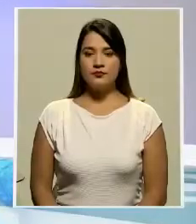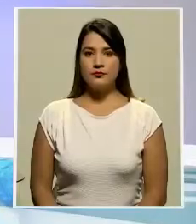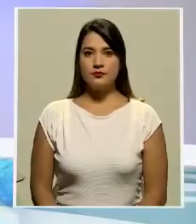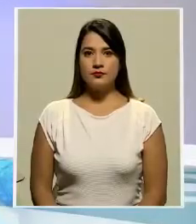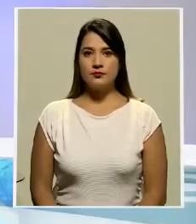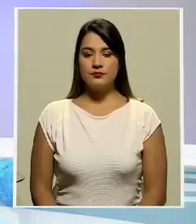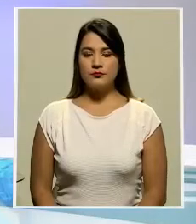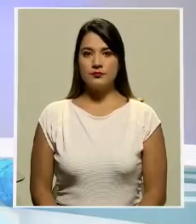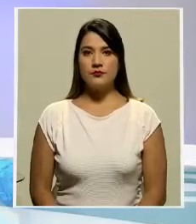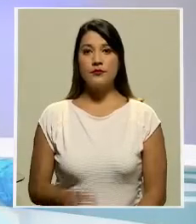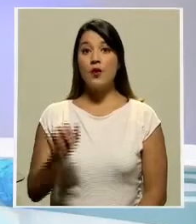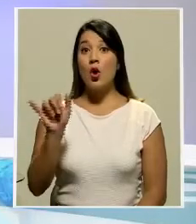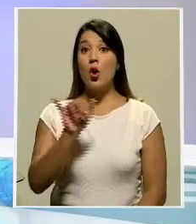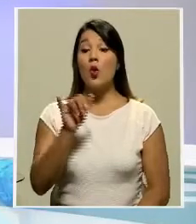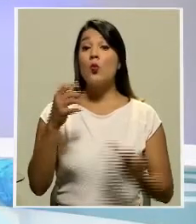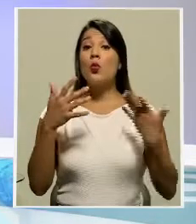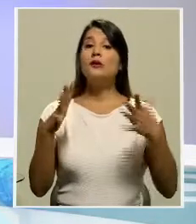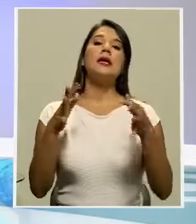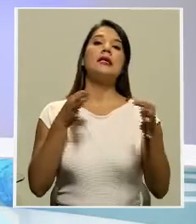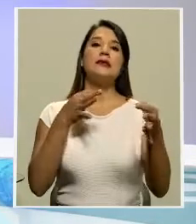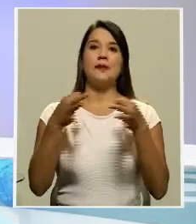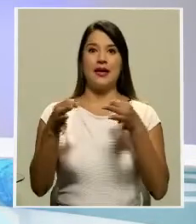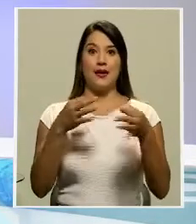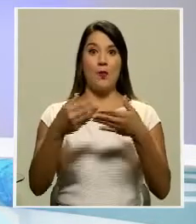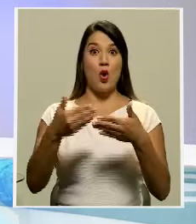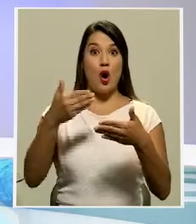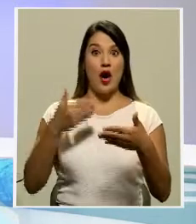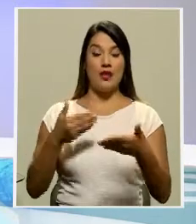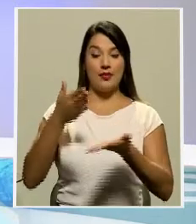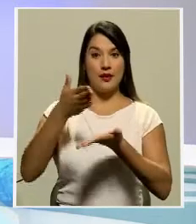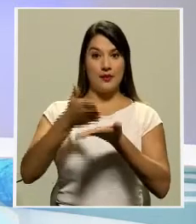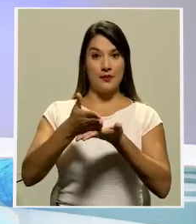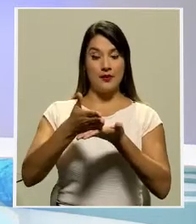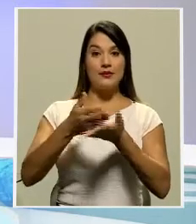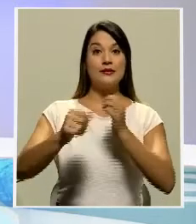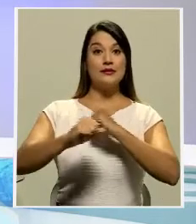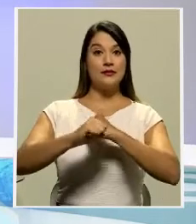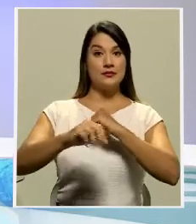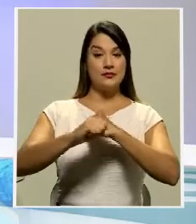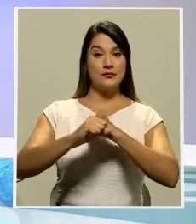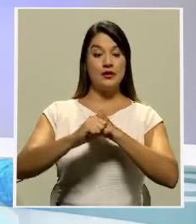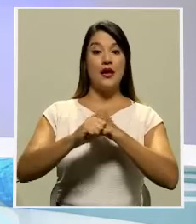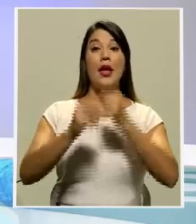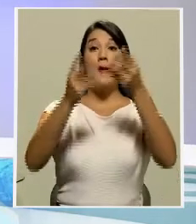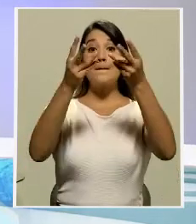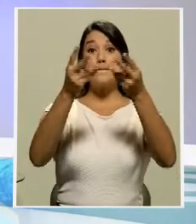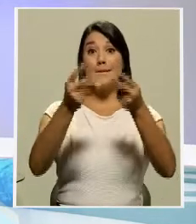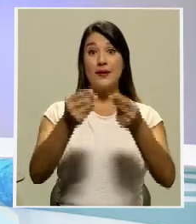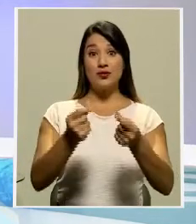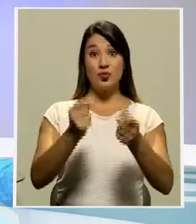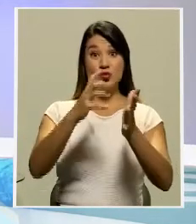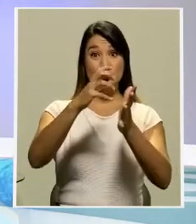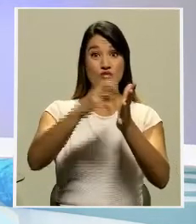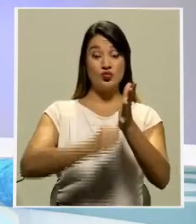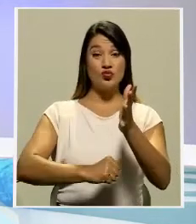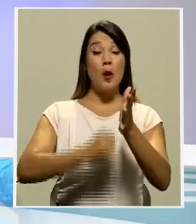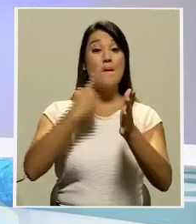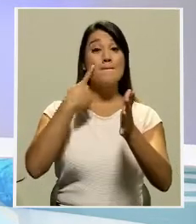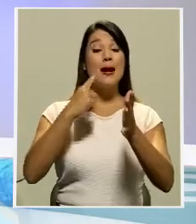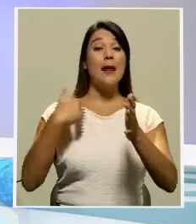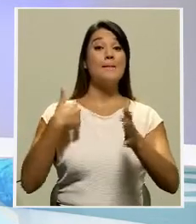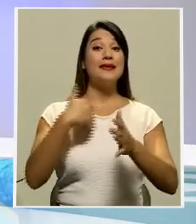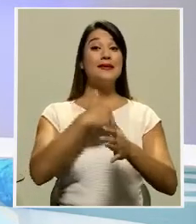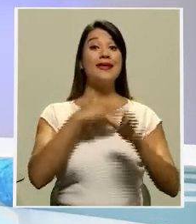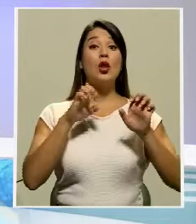Como le adelantamos antes de ir al corte, los recortes que se hicieron al presupuesto educativo